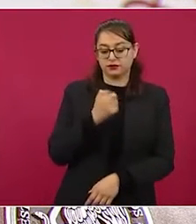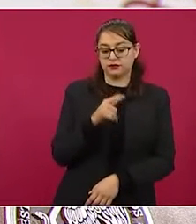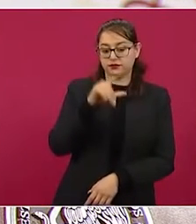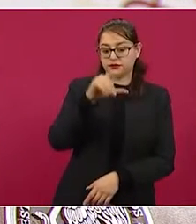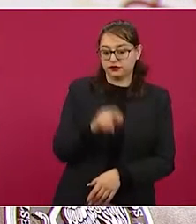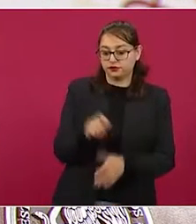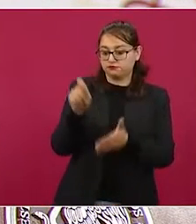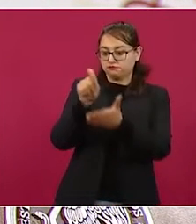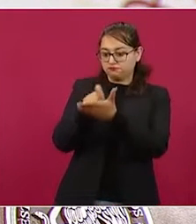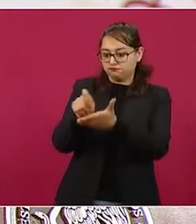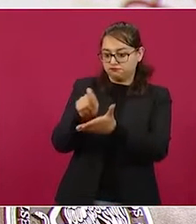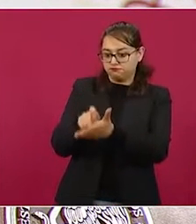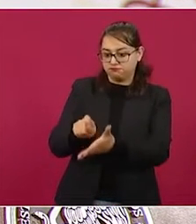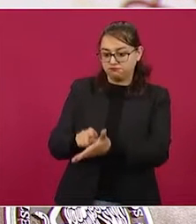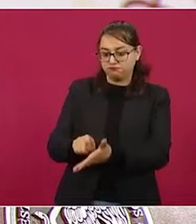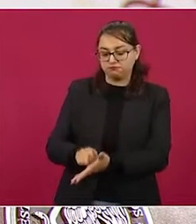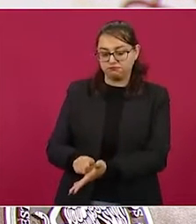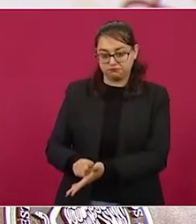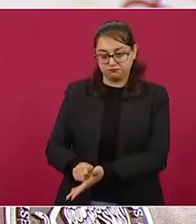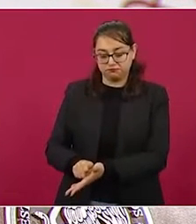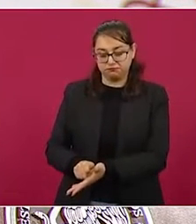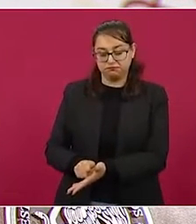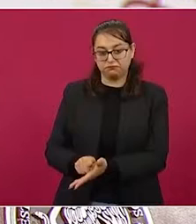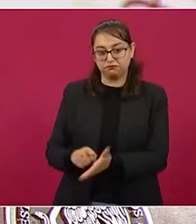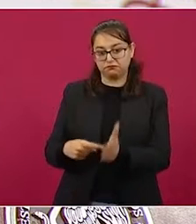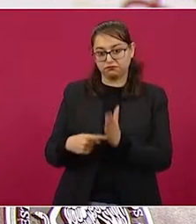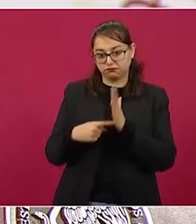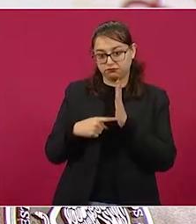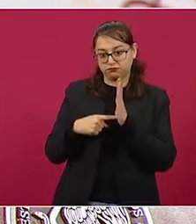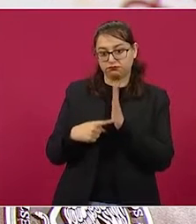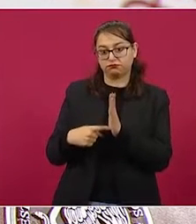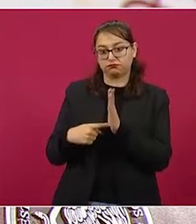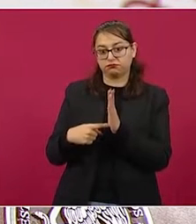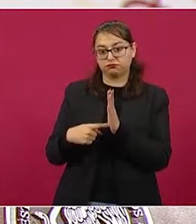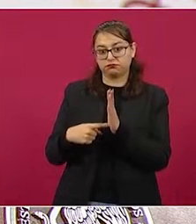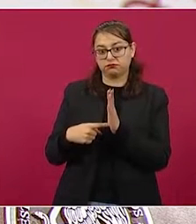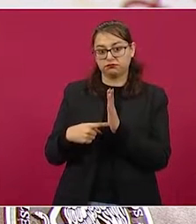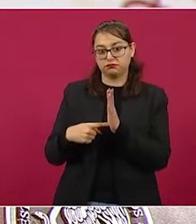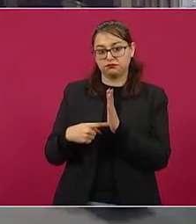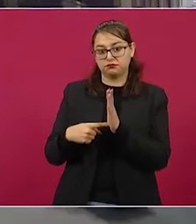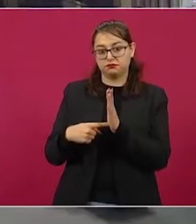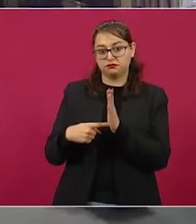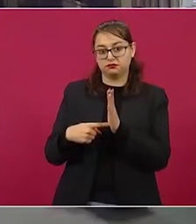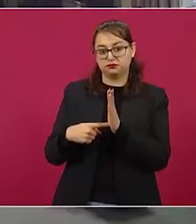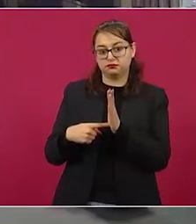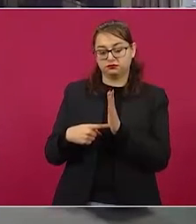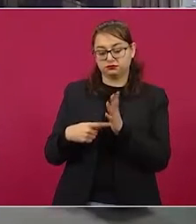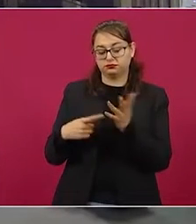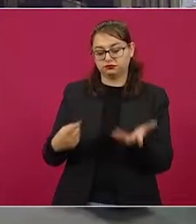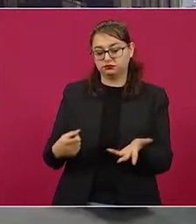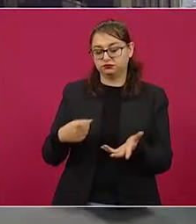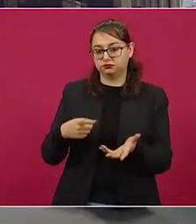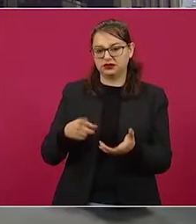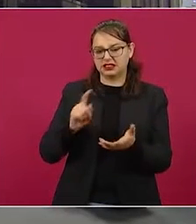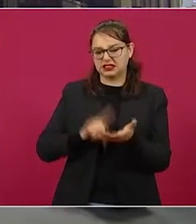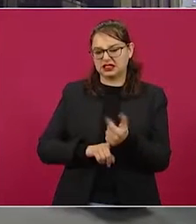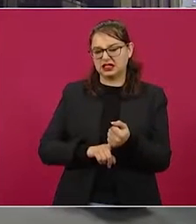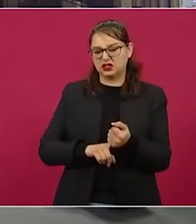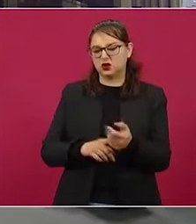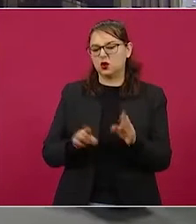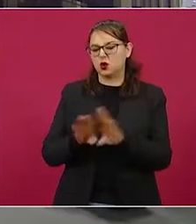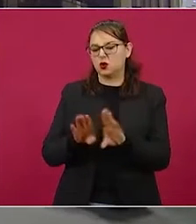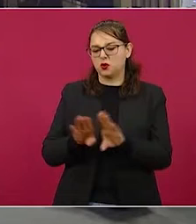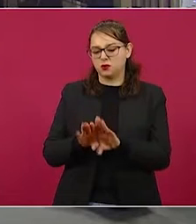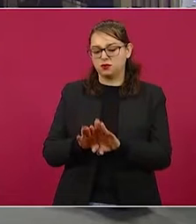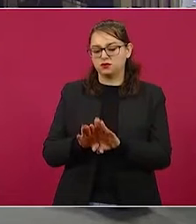presenta a grandes rasgos sus contenidos. En